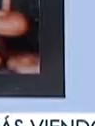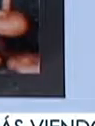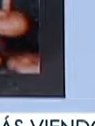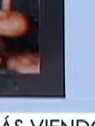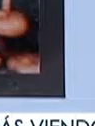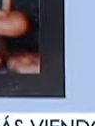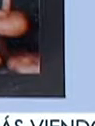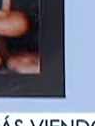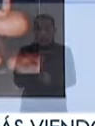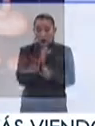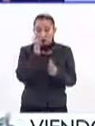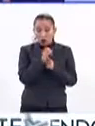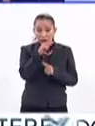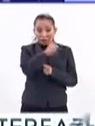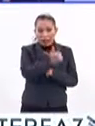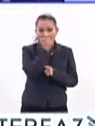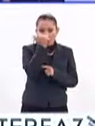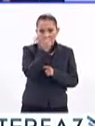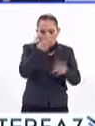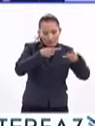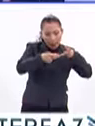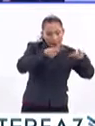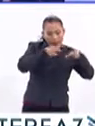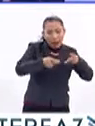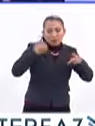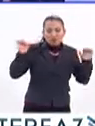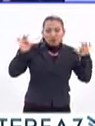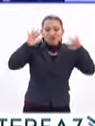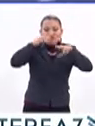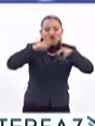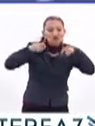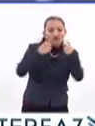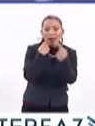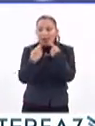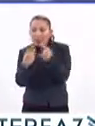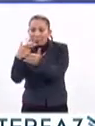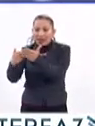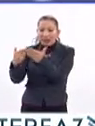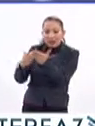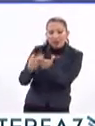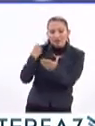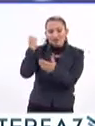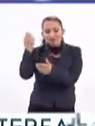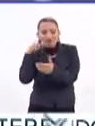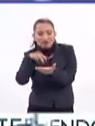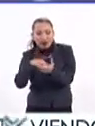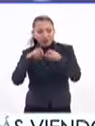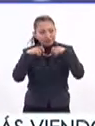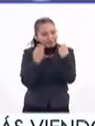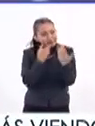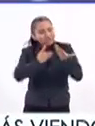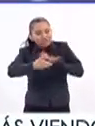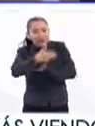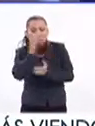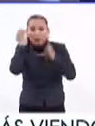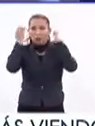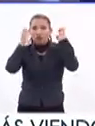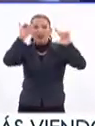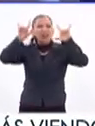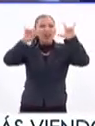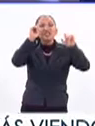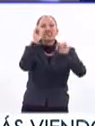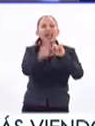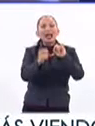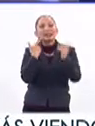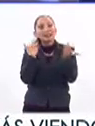Desde entonces, los alumnos han organizado foros de discusiones, talleres, simposios, mesas redondas y exposiciones sobre